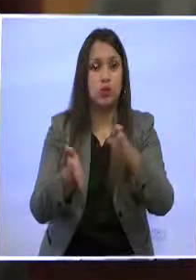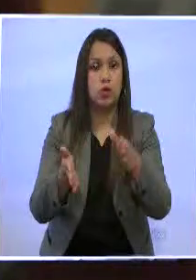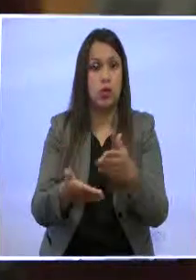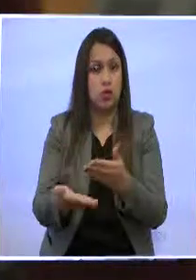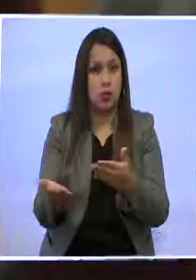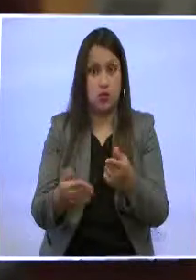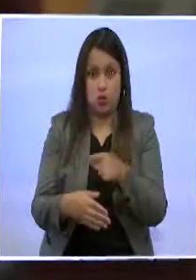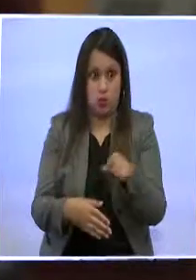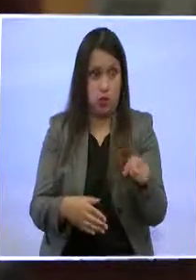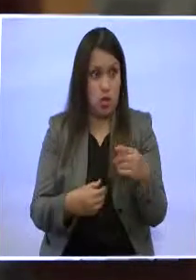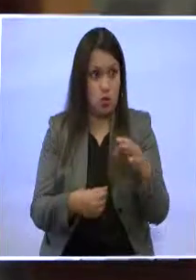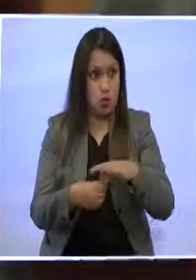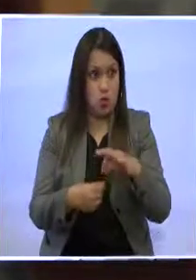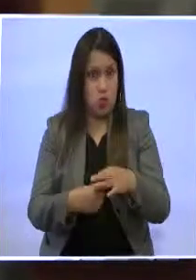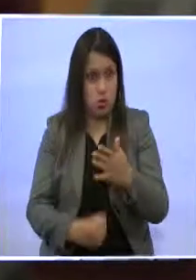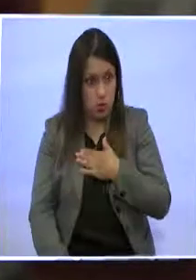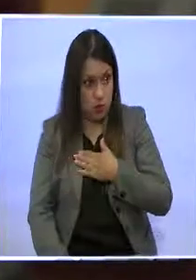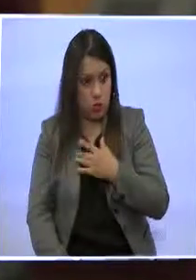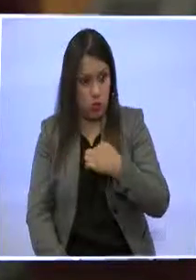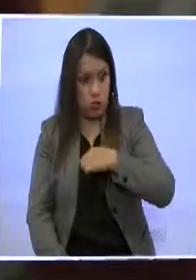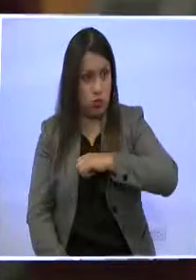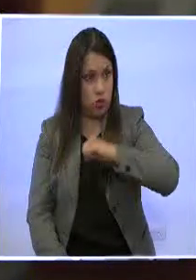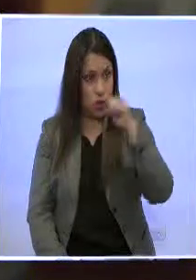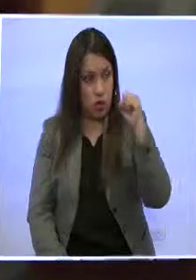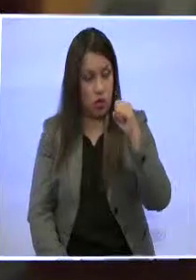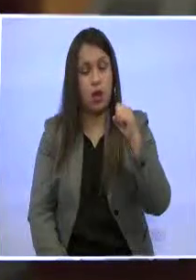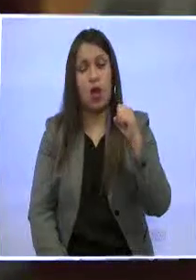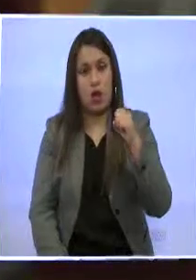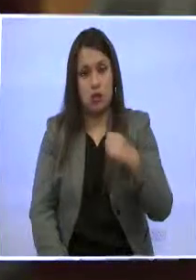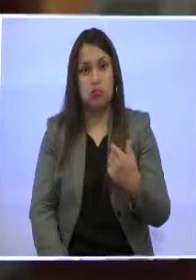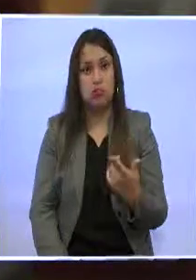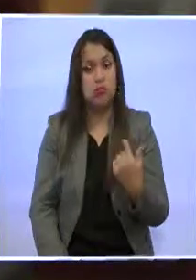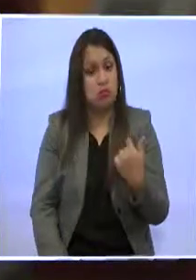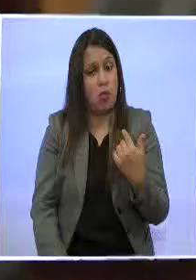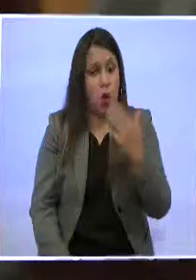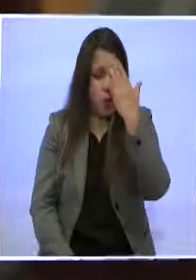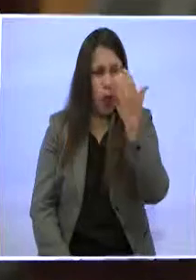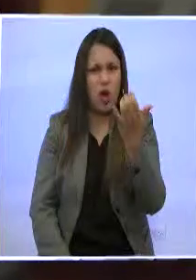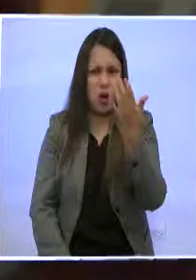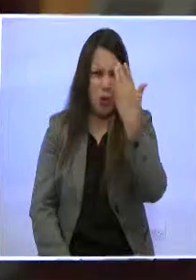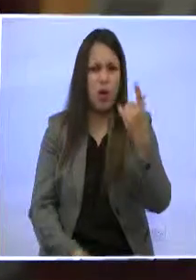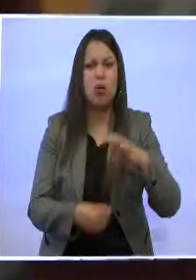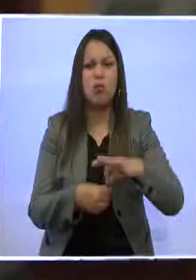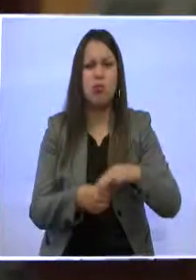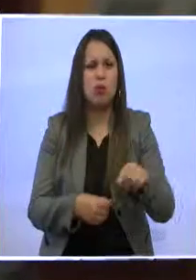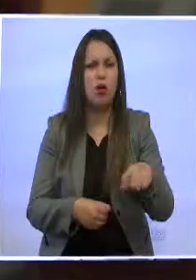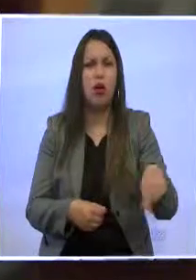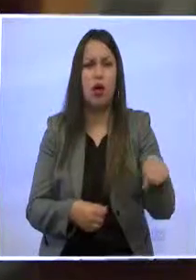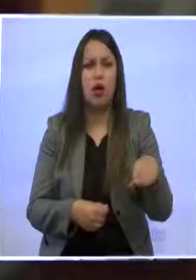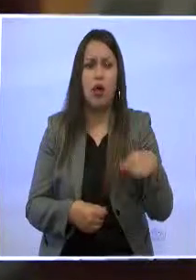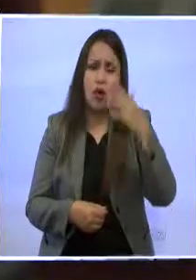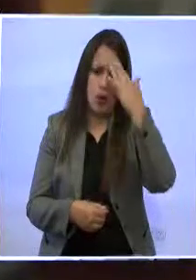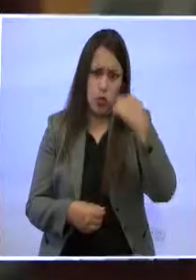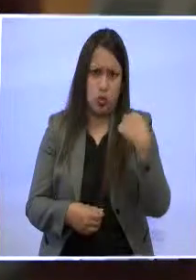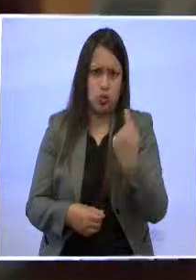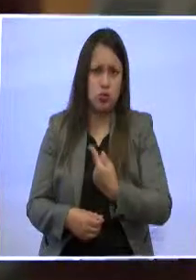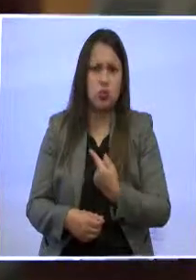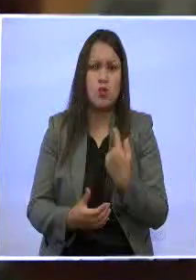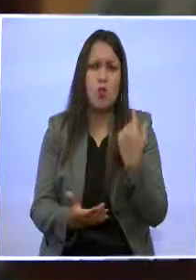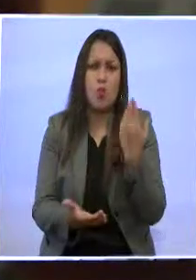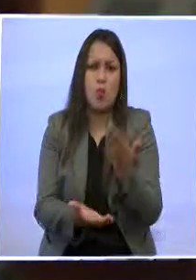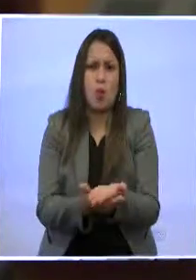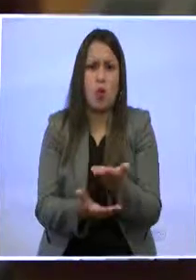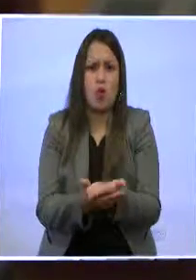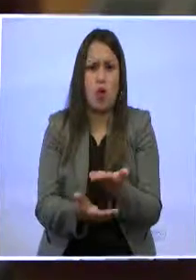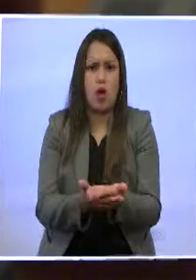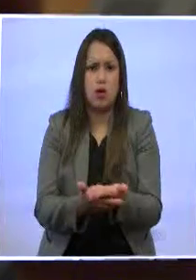electos sobre la base de una propuesta programática, de una propuesta político-ideológica, que es nuestra militancia en el